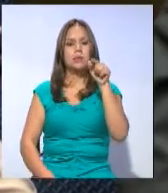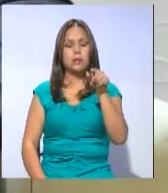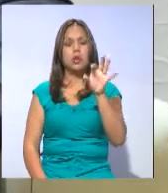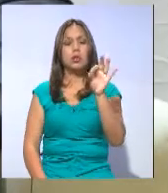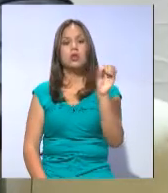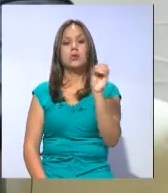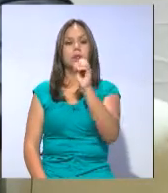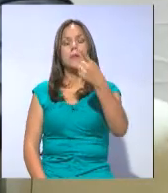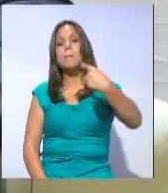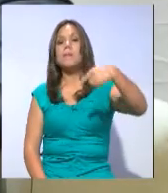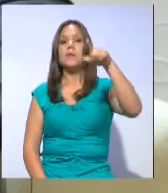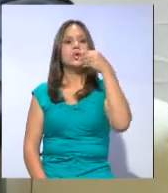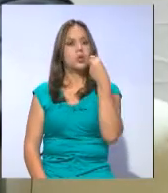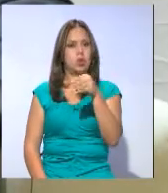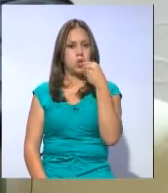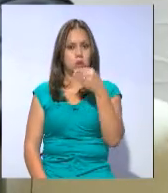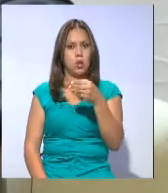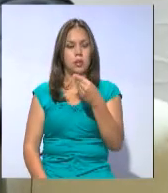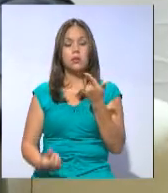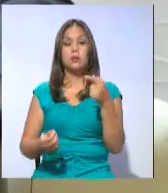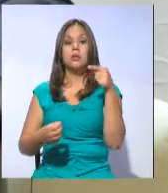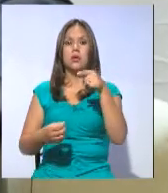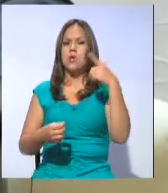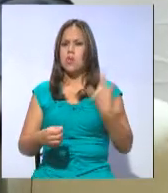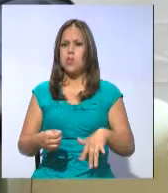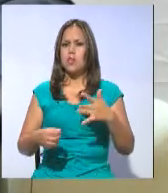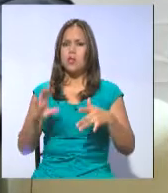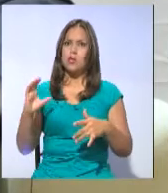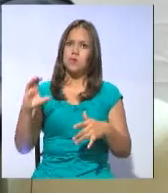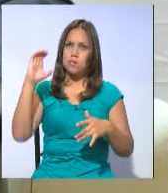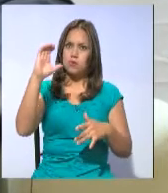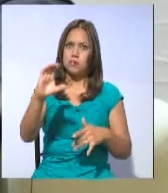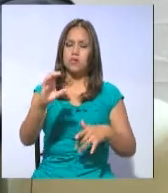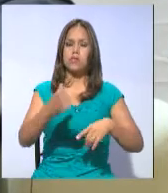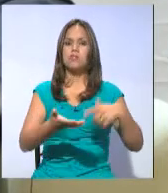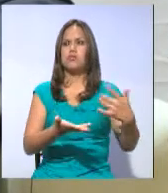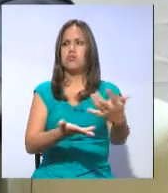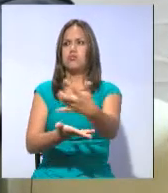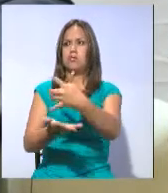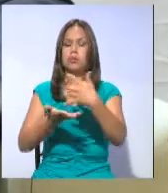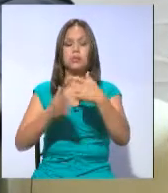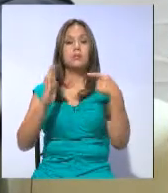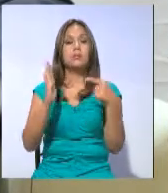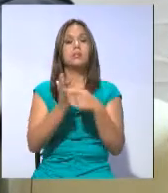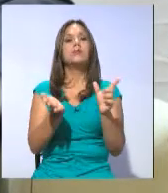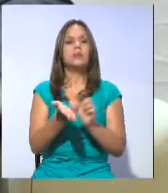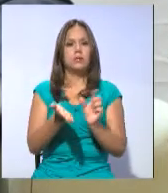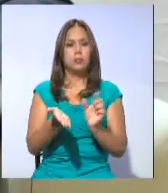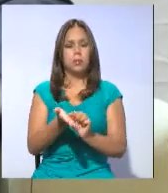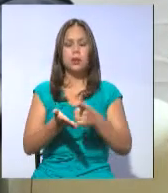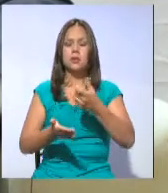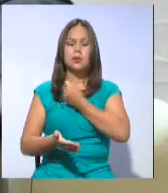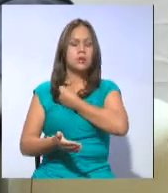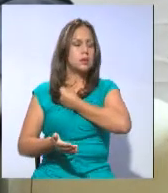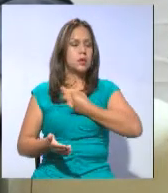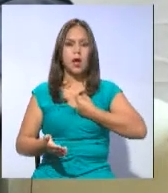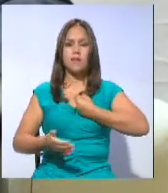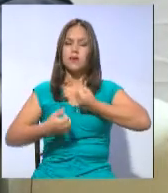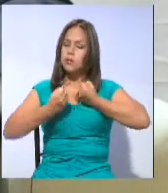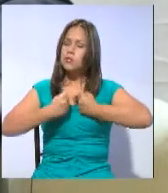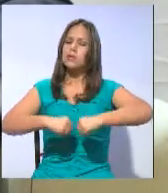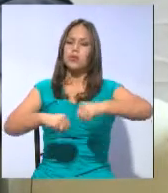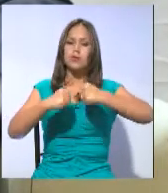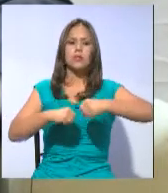millones de dólares en ingresos brutos al fisco. Pero el sacrificio o esfuerzo fiscal, es decir, lo que